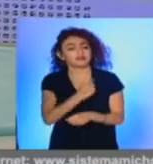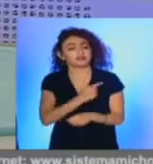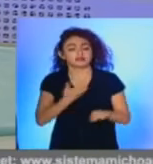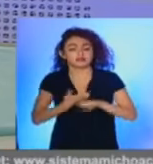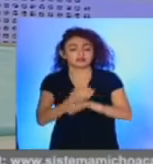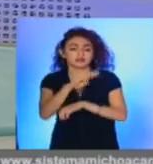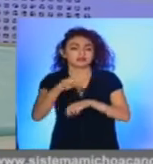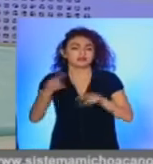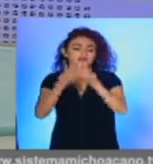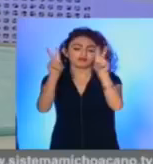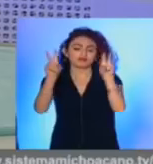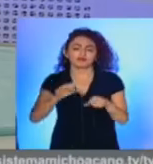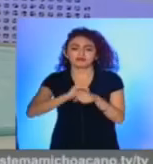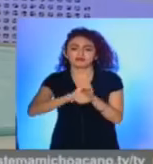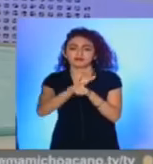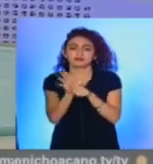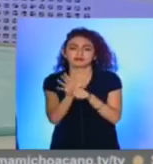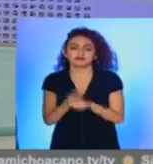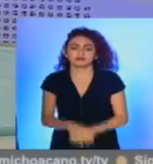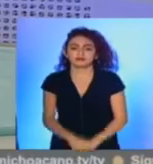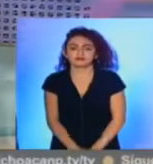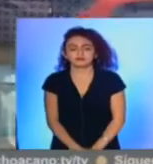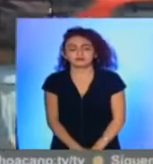Estado de Michoacán relacionados con la COVID-19.